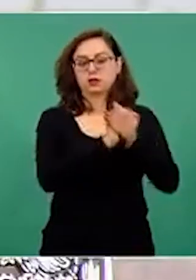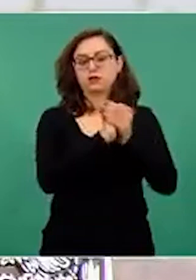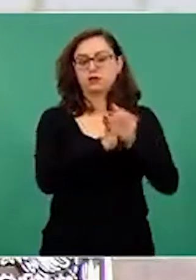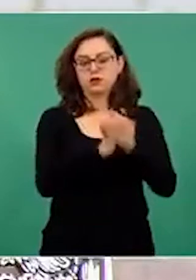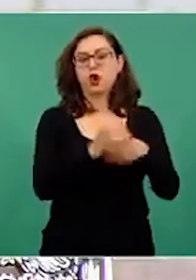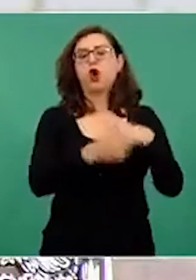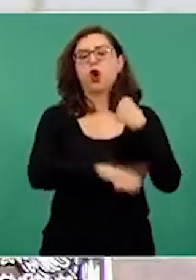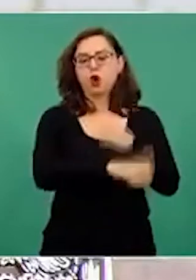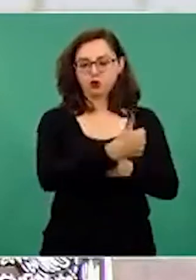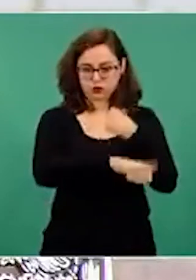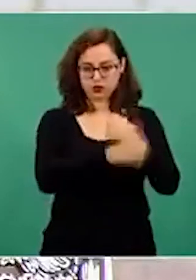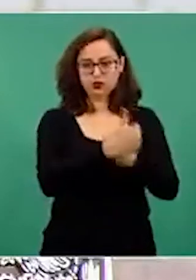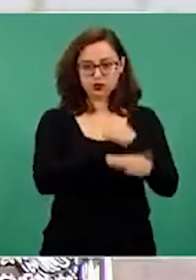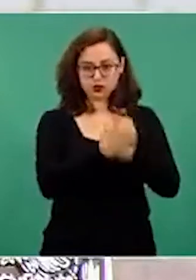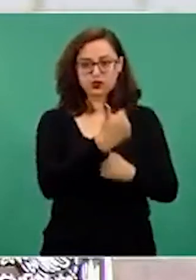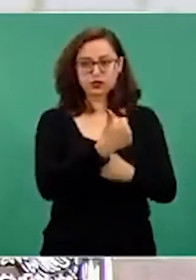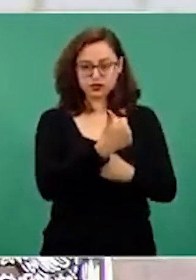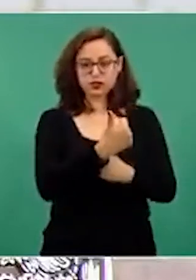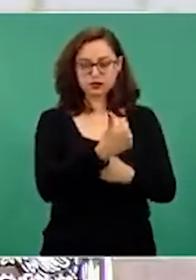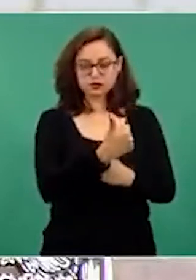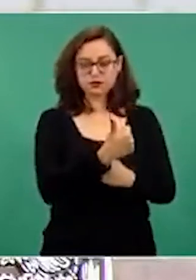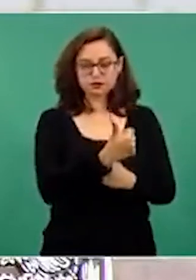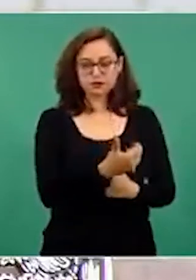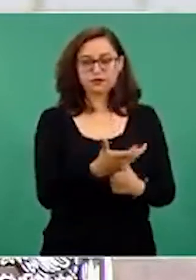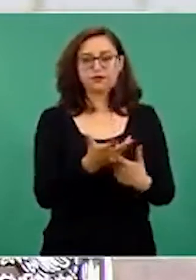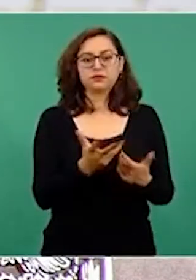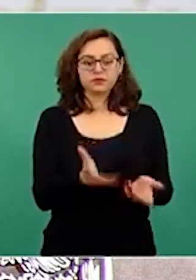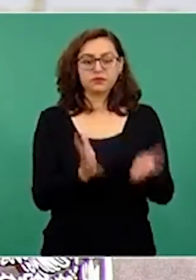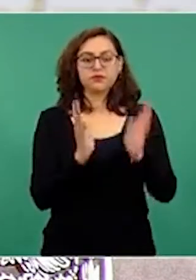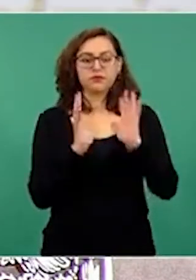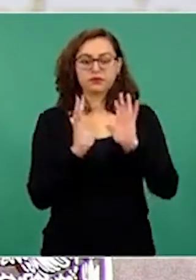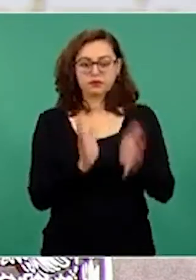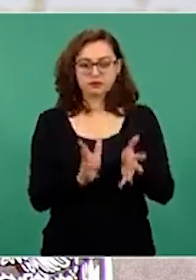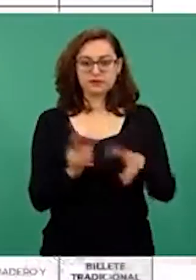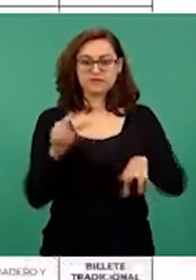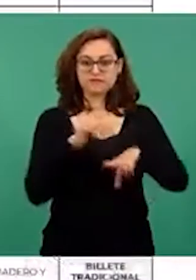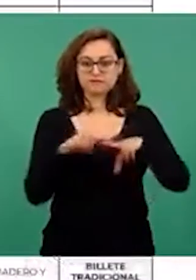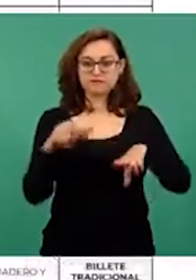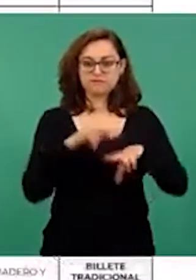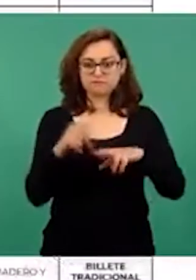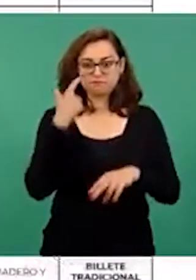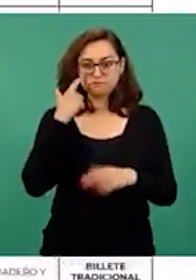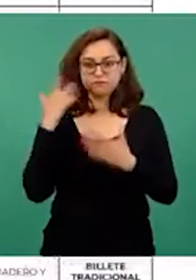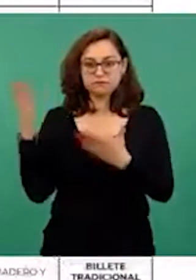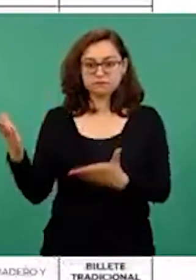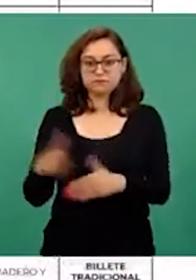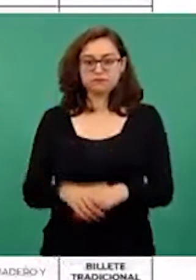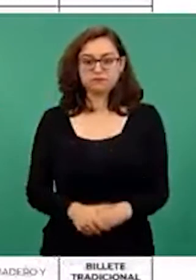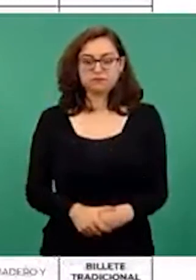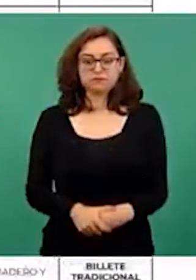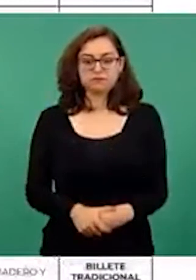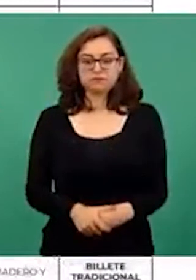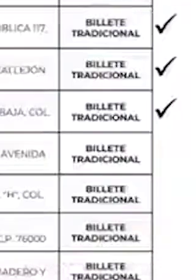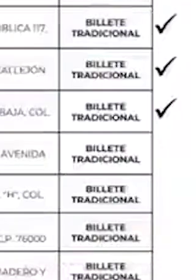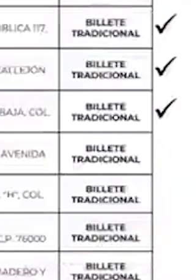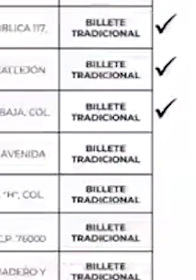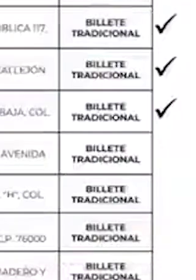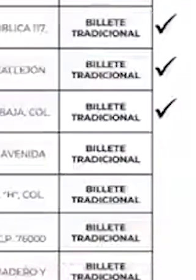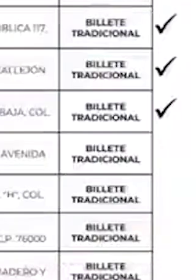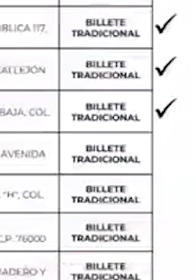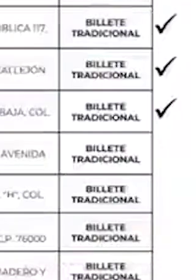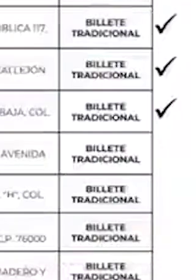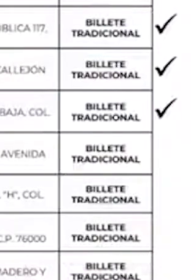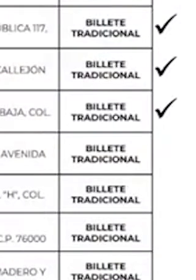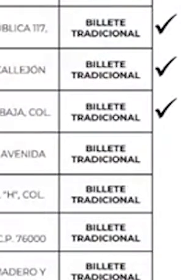cuales ya se recibieron los billetes del terreno de Xochitlpec, Morelos,